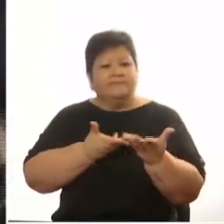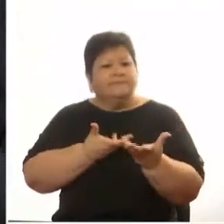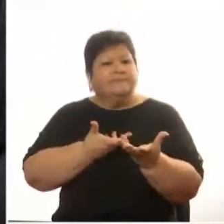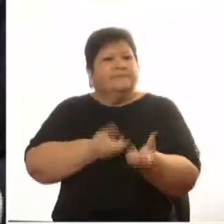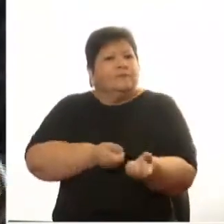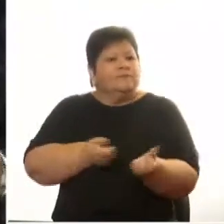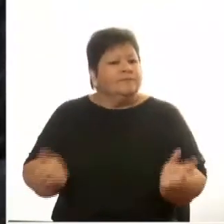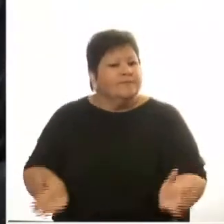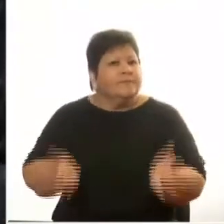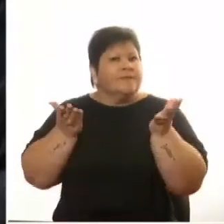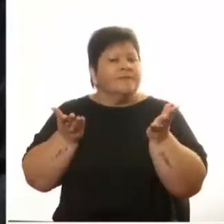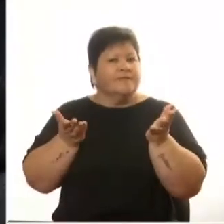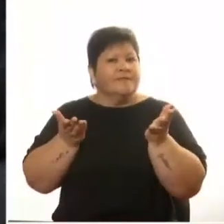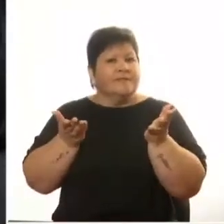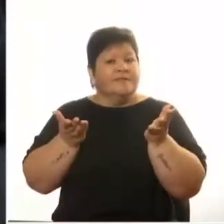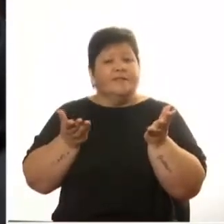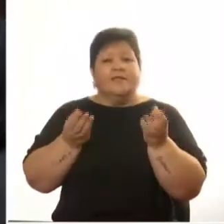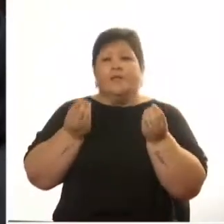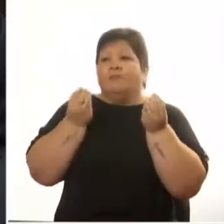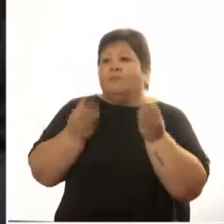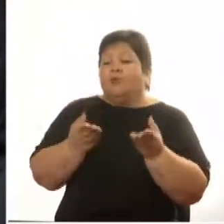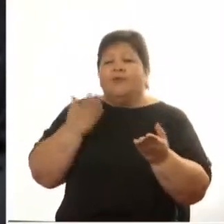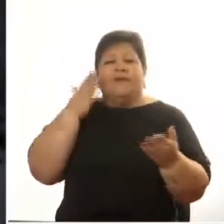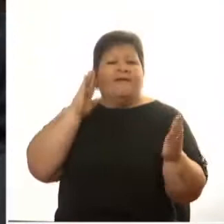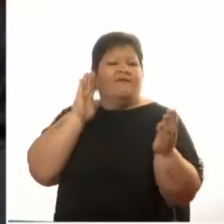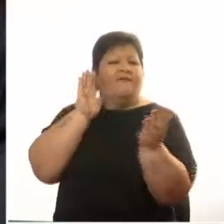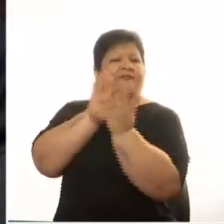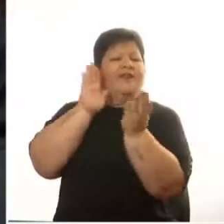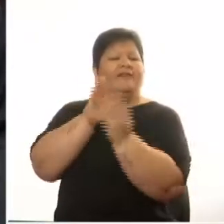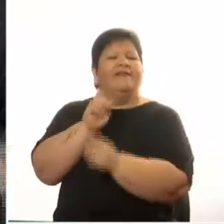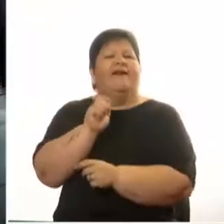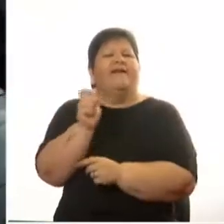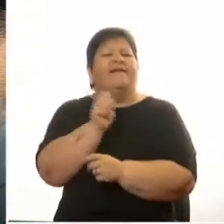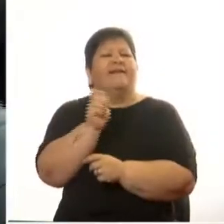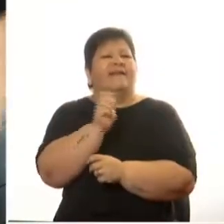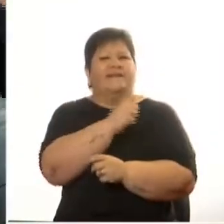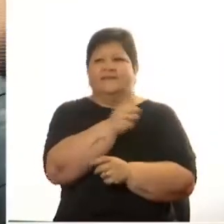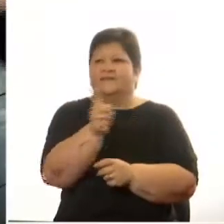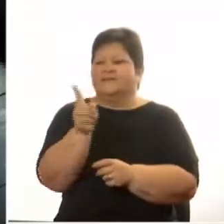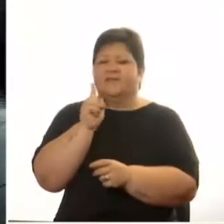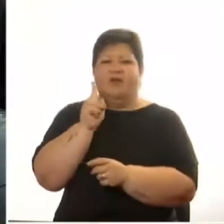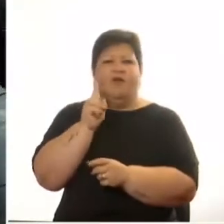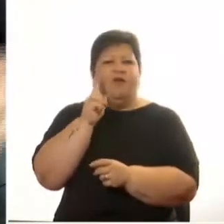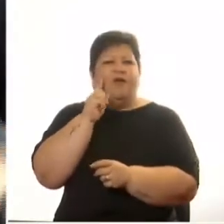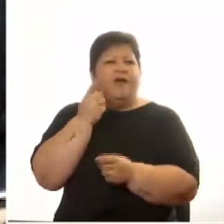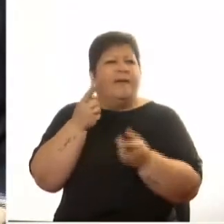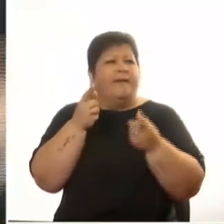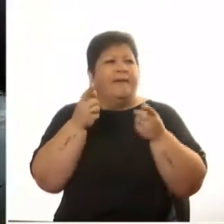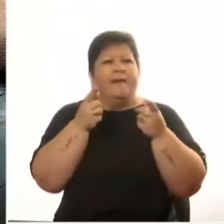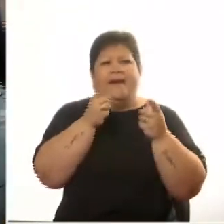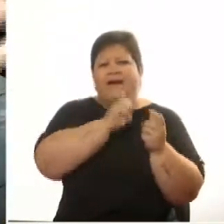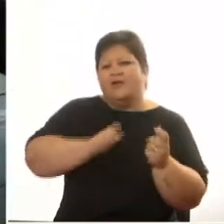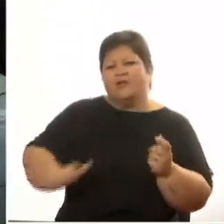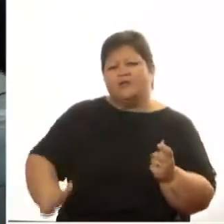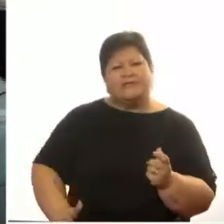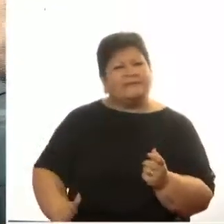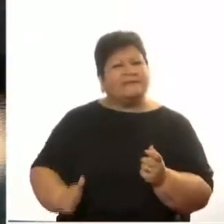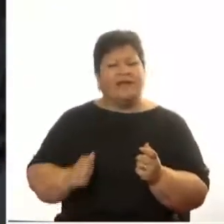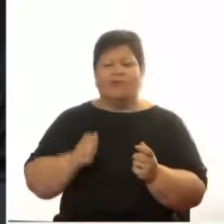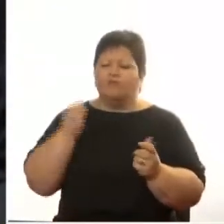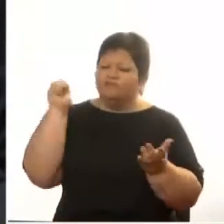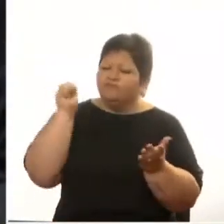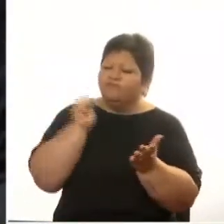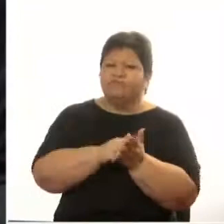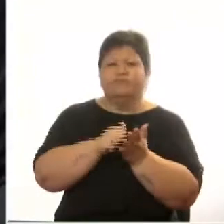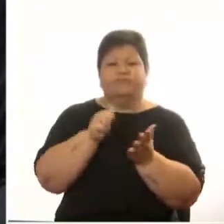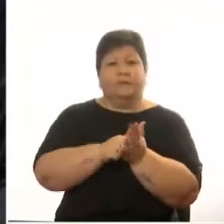porque enfrenta a quien a los fundamentalismos a los terrorismos siendo un estado de derecho siendo una democracia